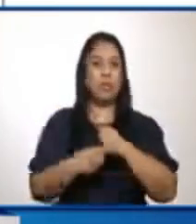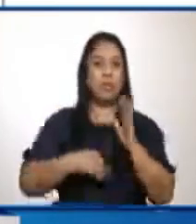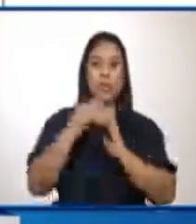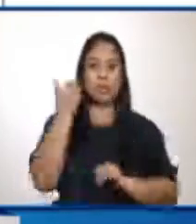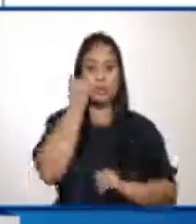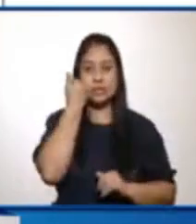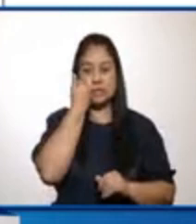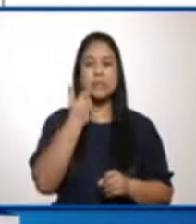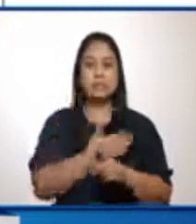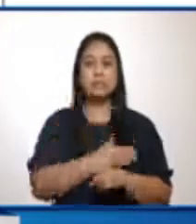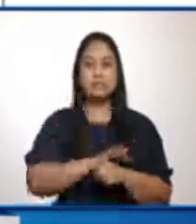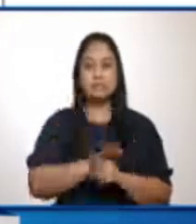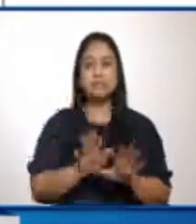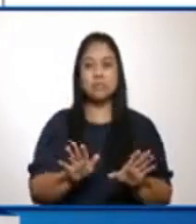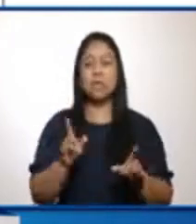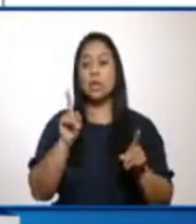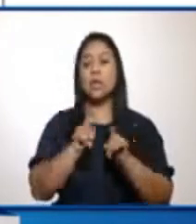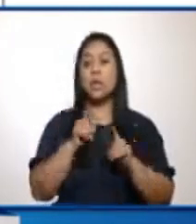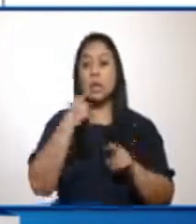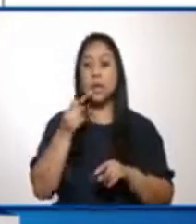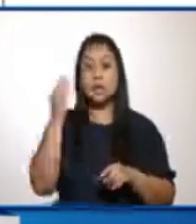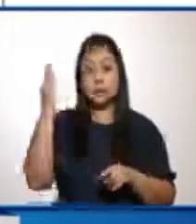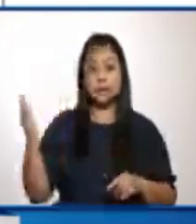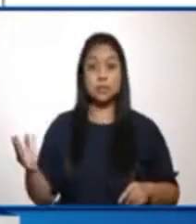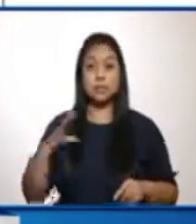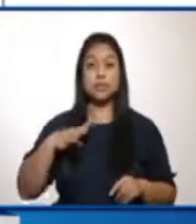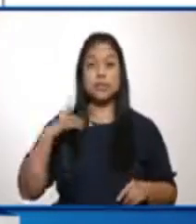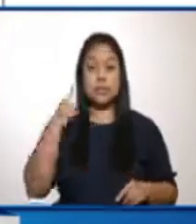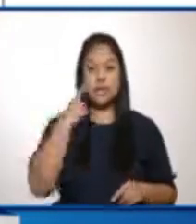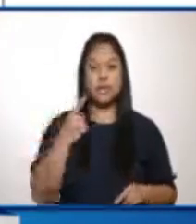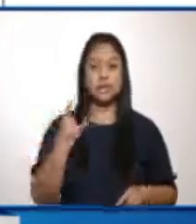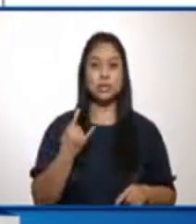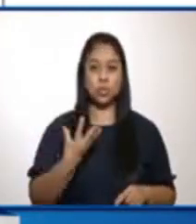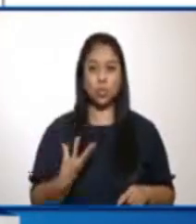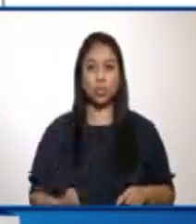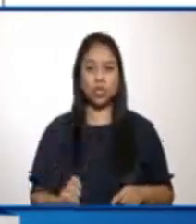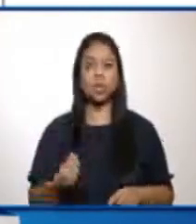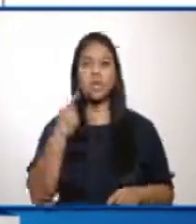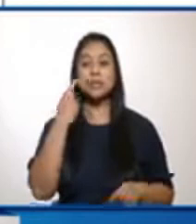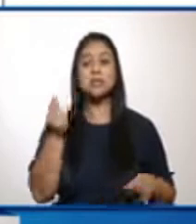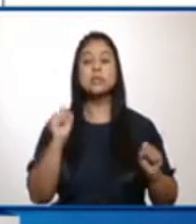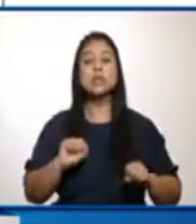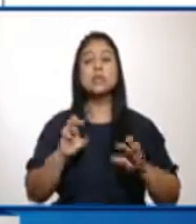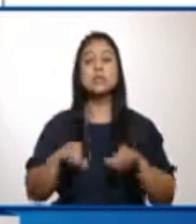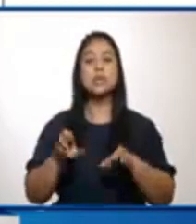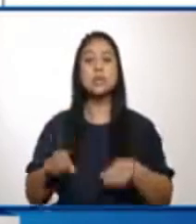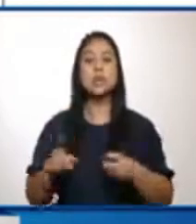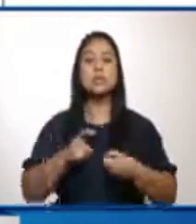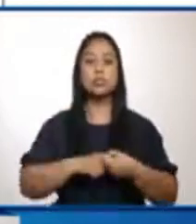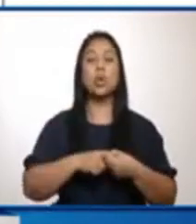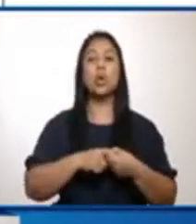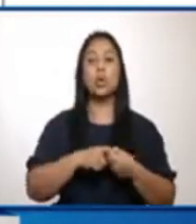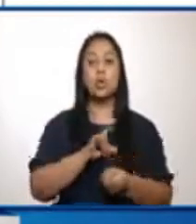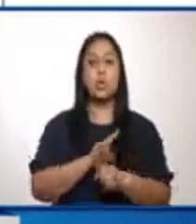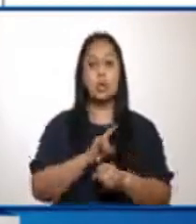complicaciones. Recordemos aquí también que estas unidades, que en estas unidades los pacientes ocupan una